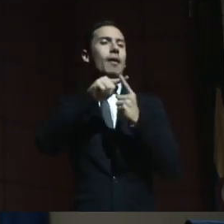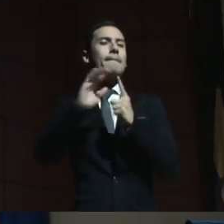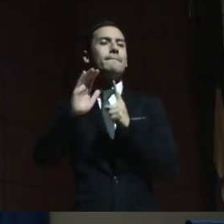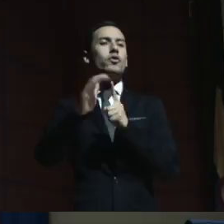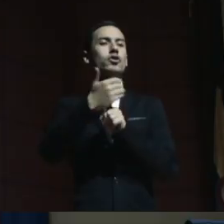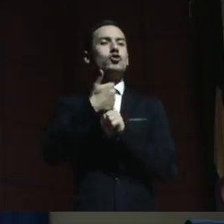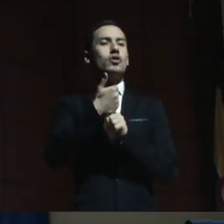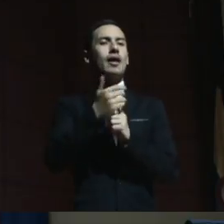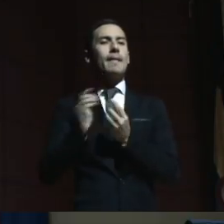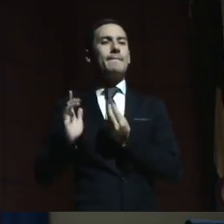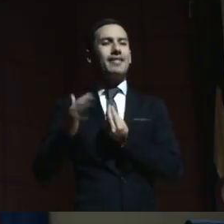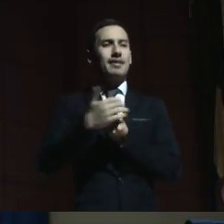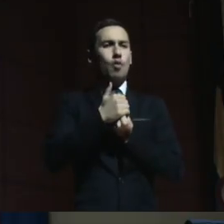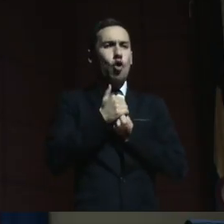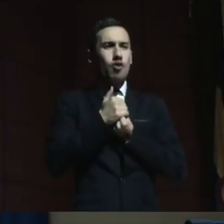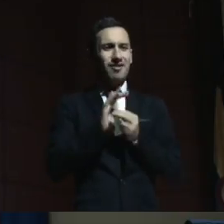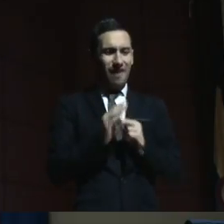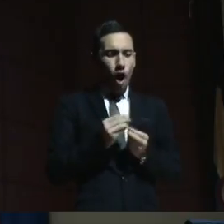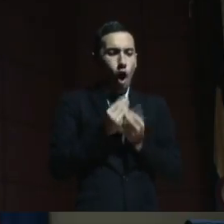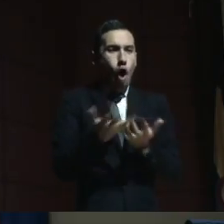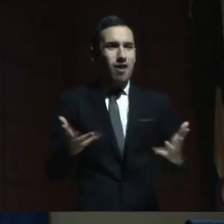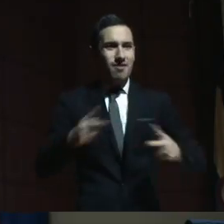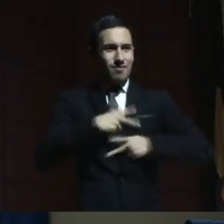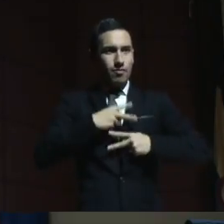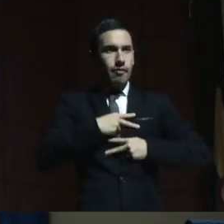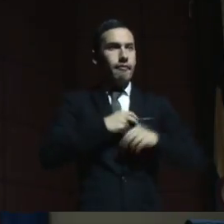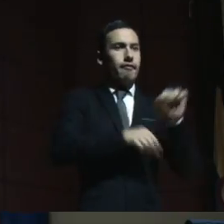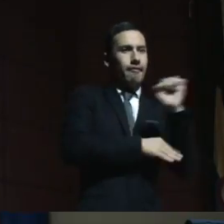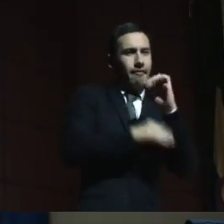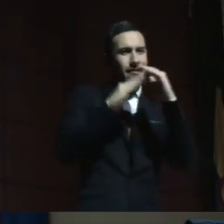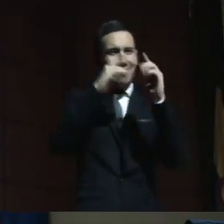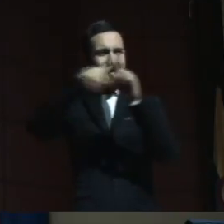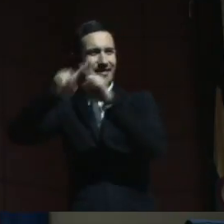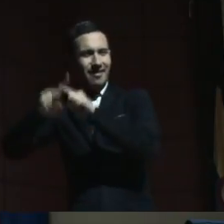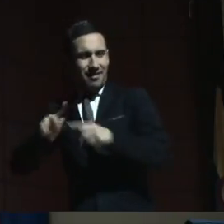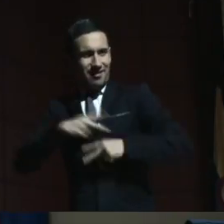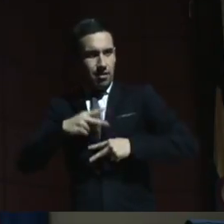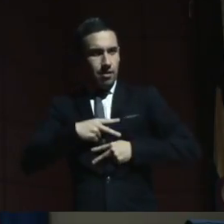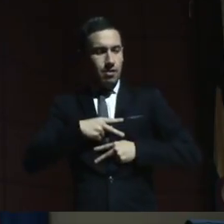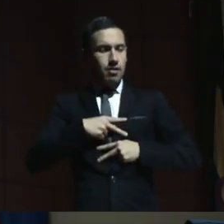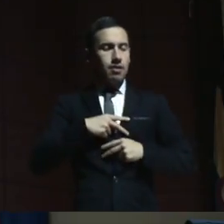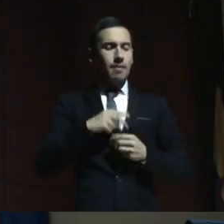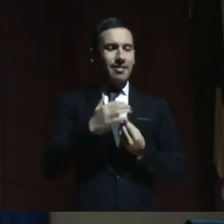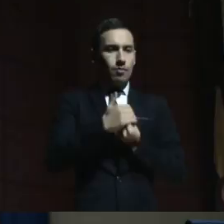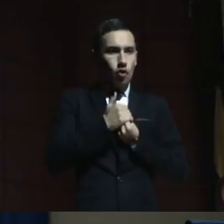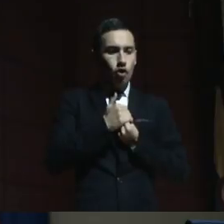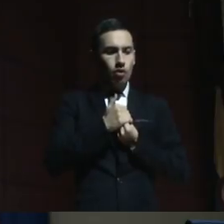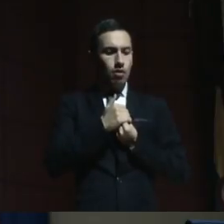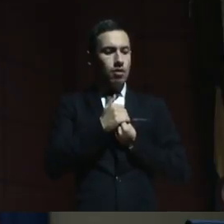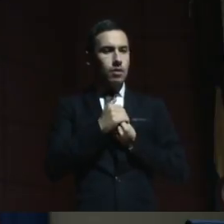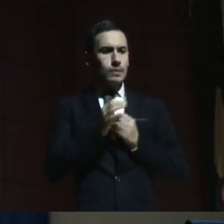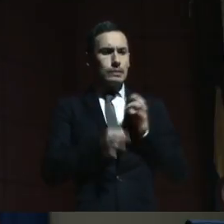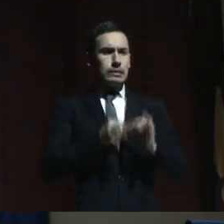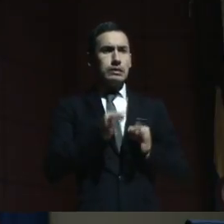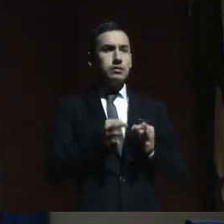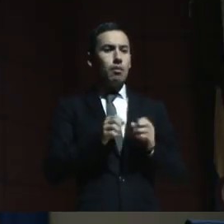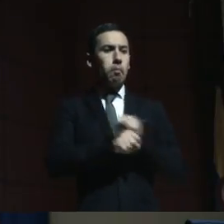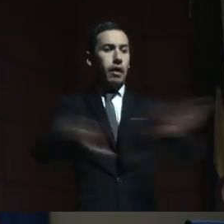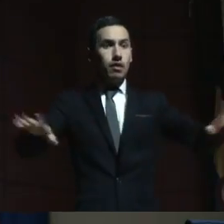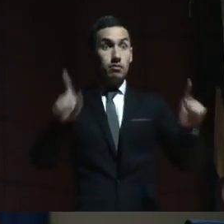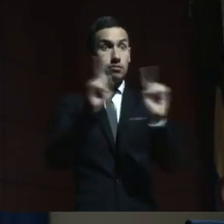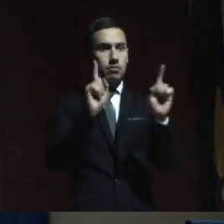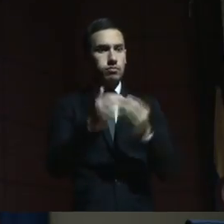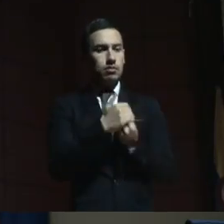patrimonio, ¿sí? Porque les dijeron, porque las asesorías que recibieron de parte